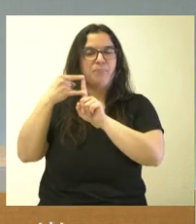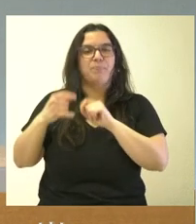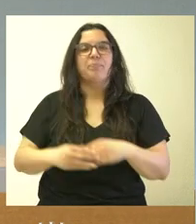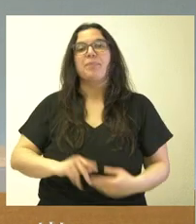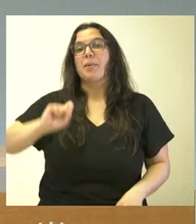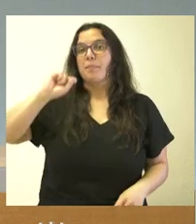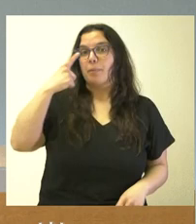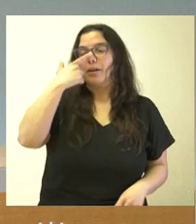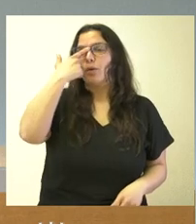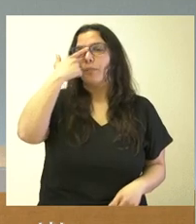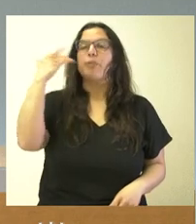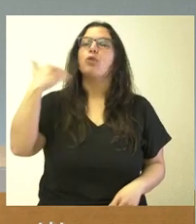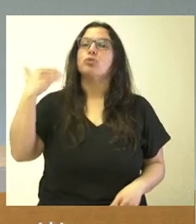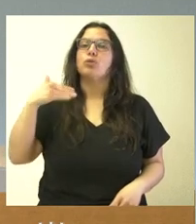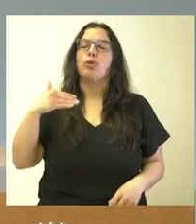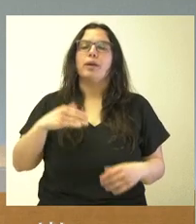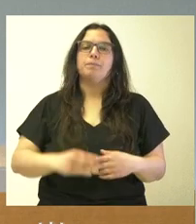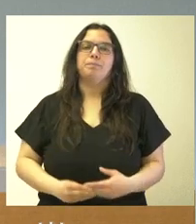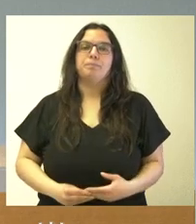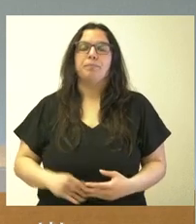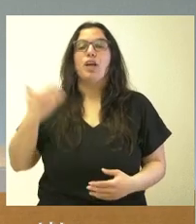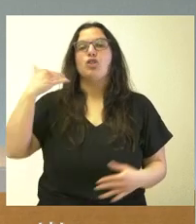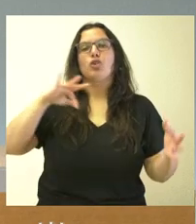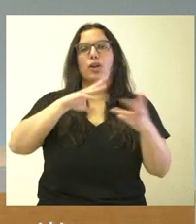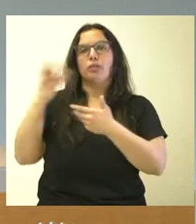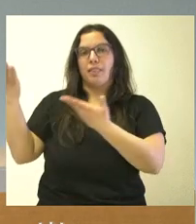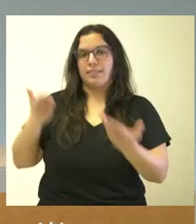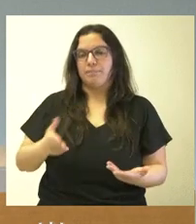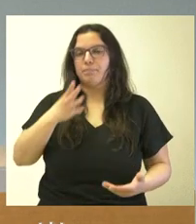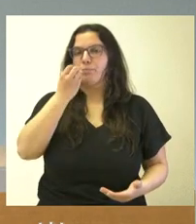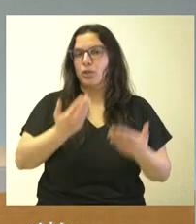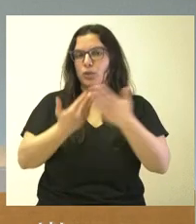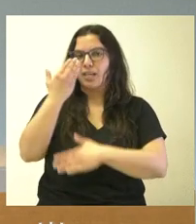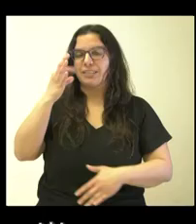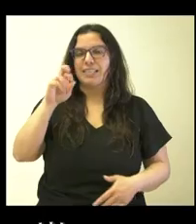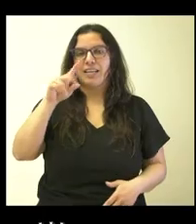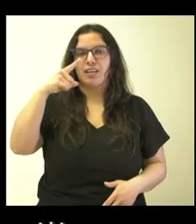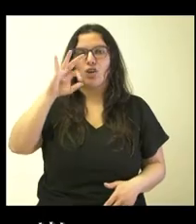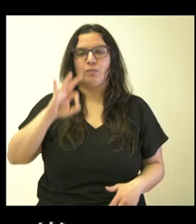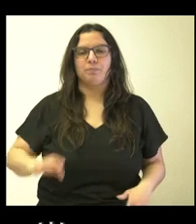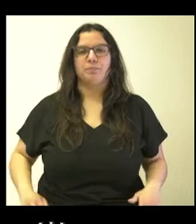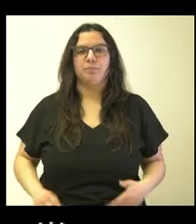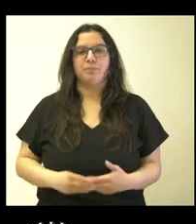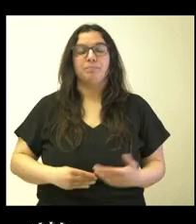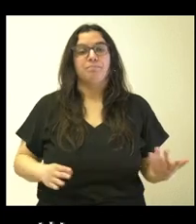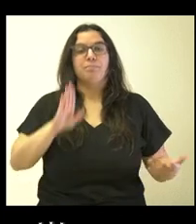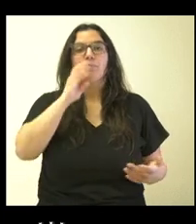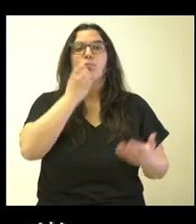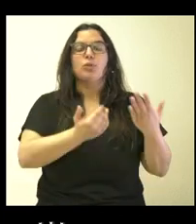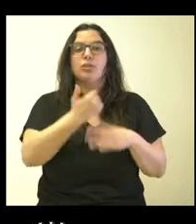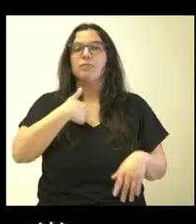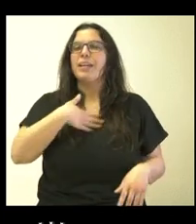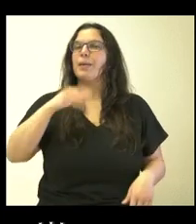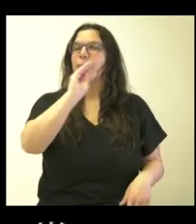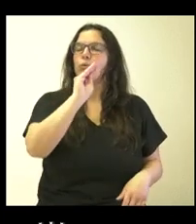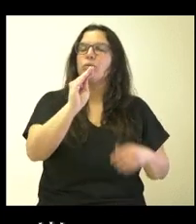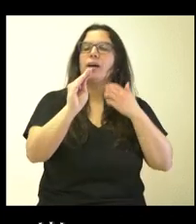iniciar en Soria, con Sergio García, de Soria Noticias. Adelante. Buenos días, Sergio. Sí, muy buenos días. Yo quería preguntarle